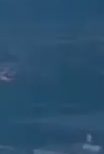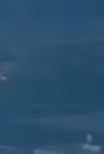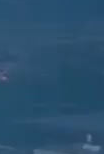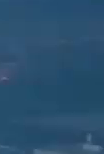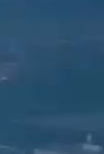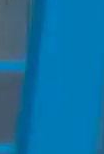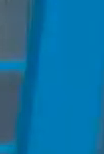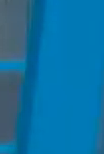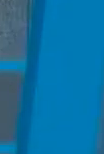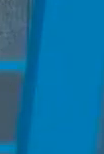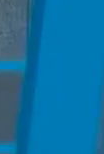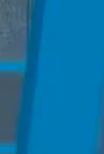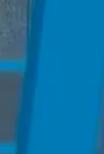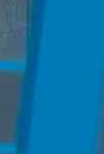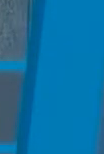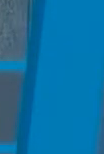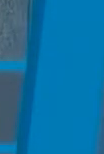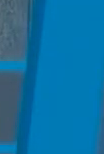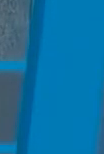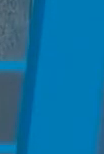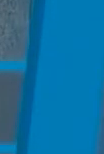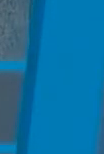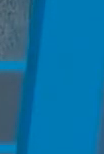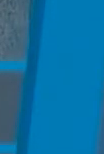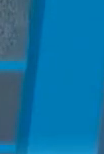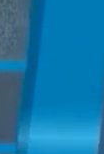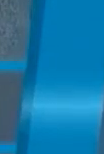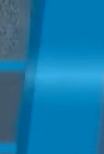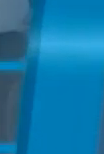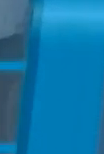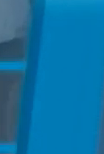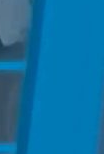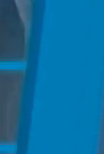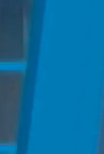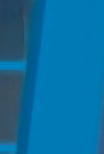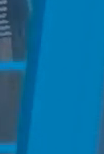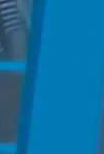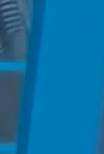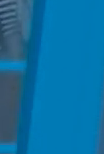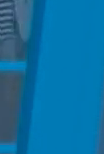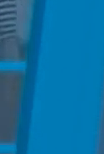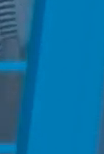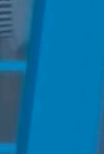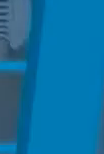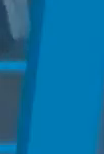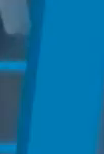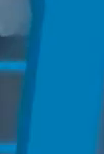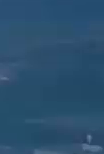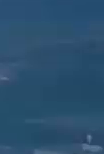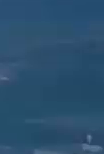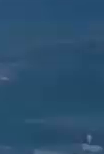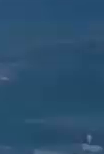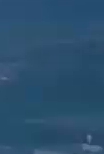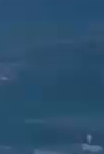Michoacán se mantendrá en semáforo naranja, informan autoridades del sector salud.